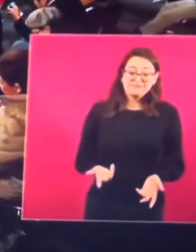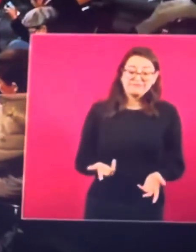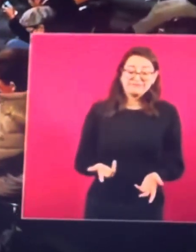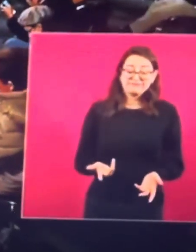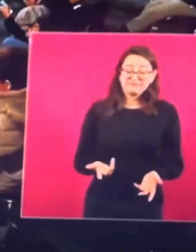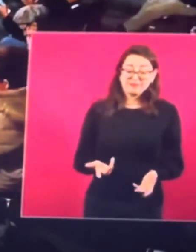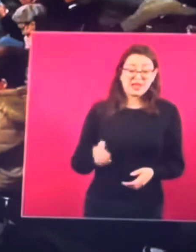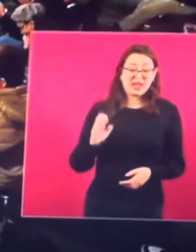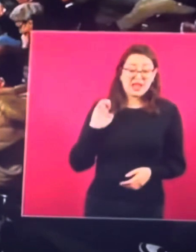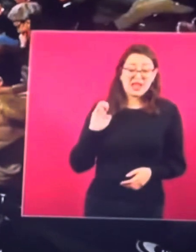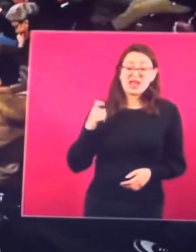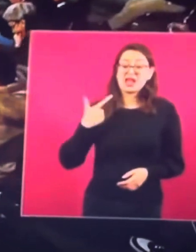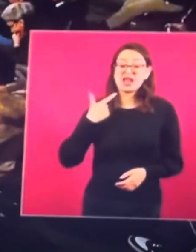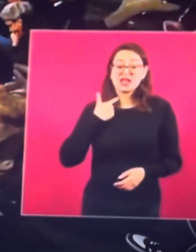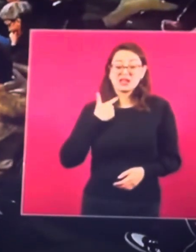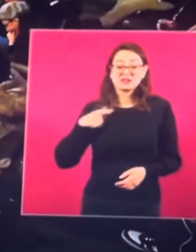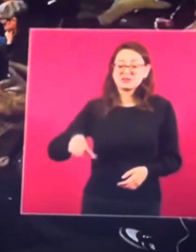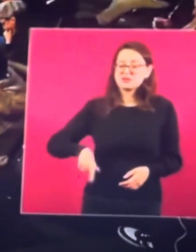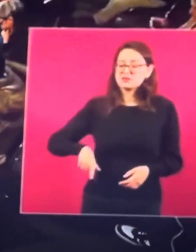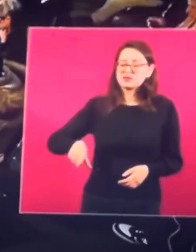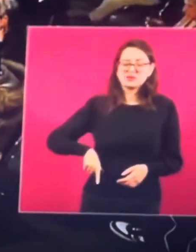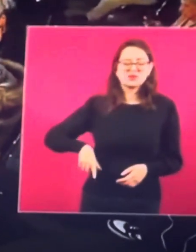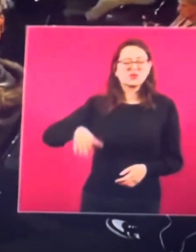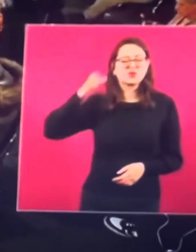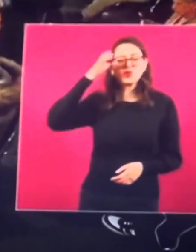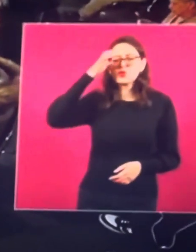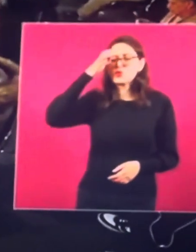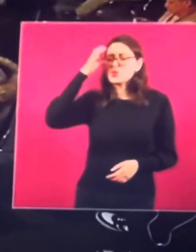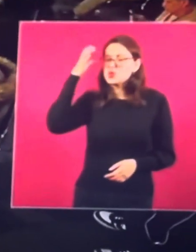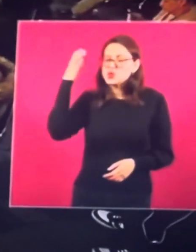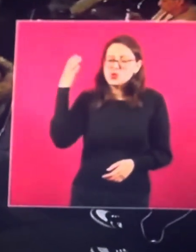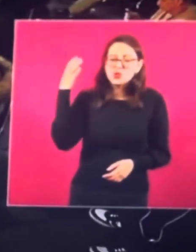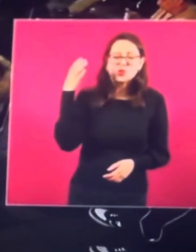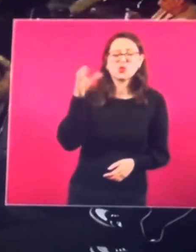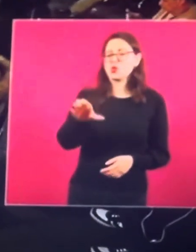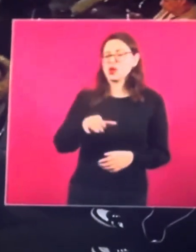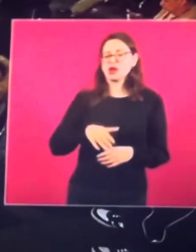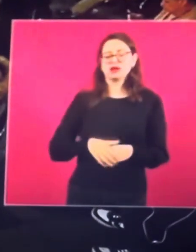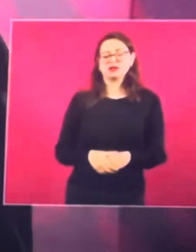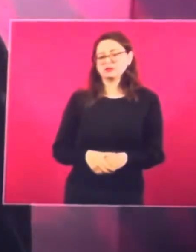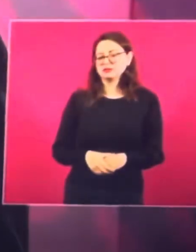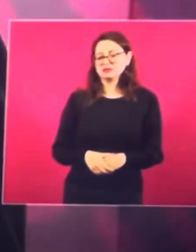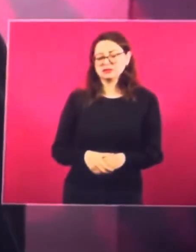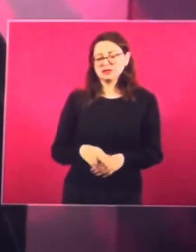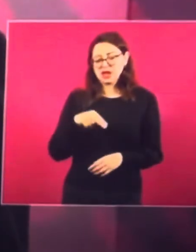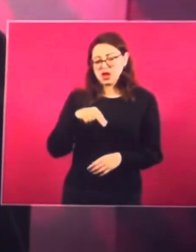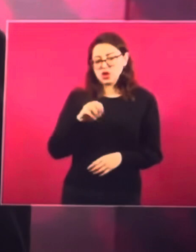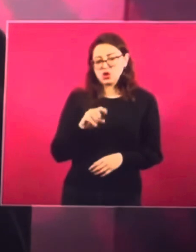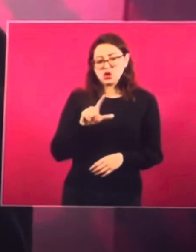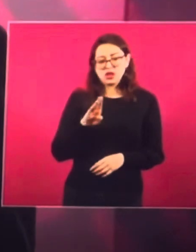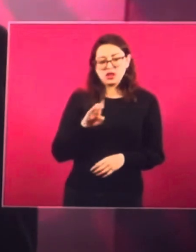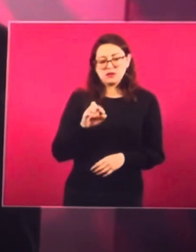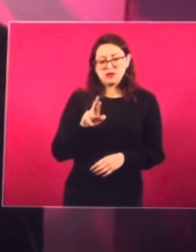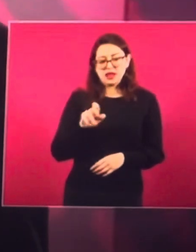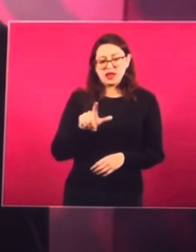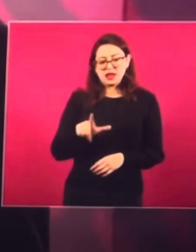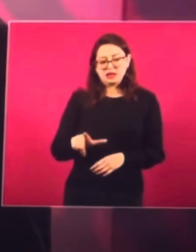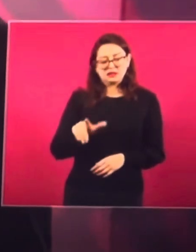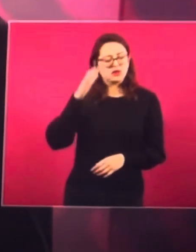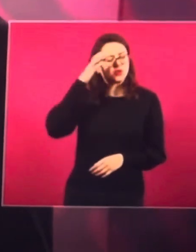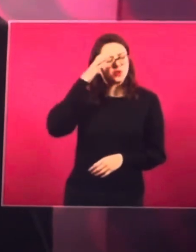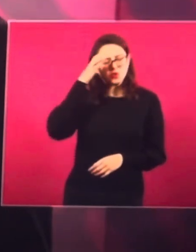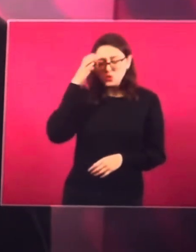fueron crueles los gobernantes de la vida. Ahora que viene Zedillo,